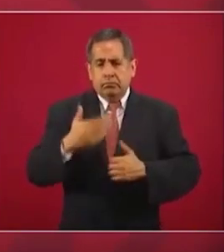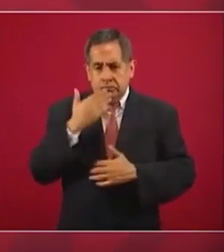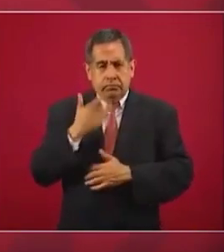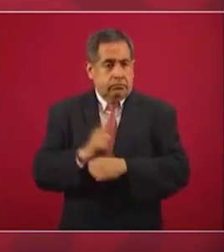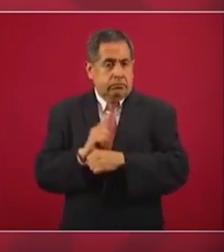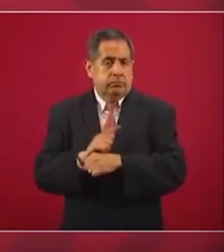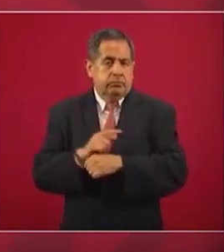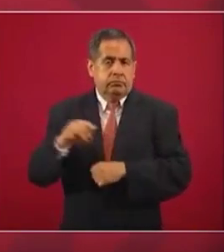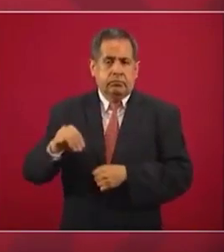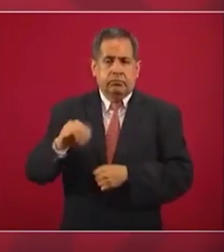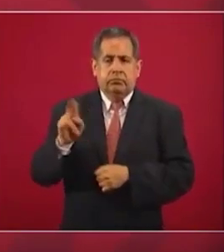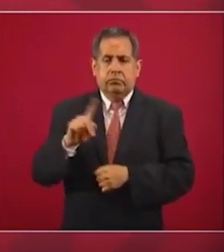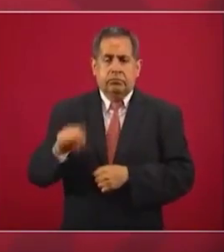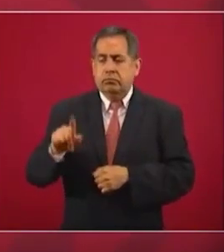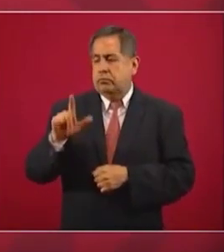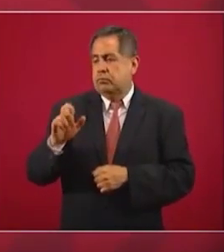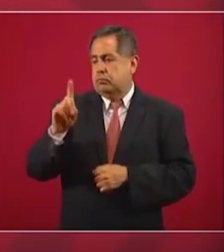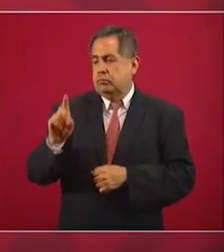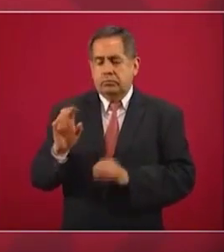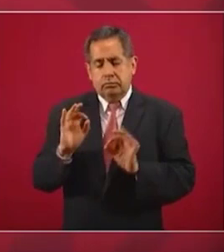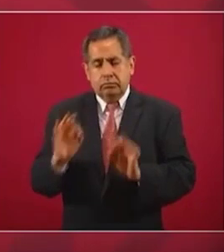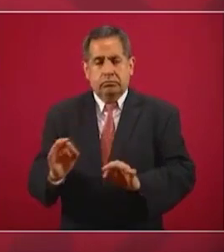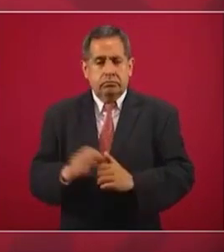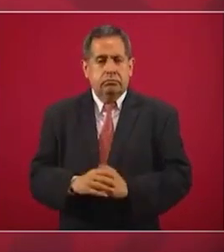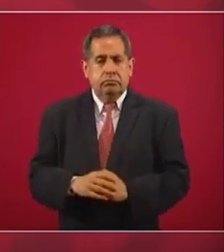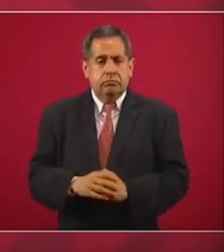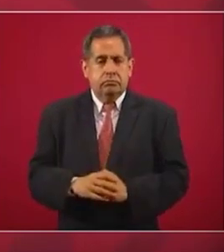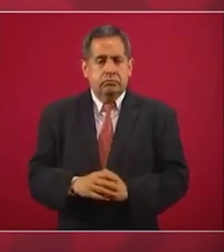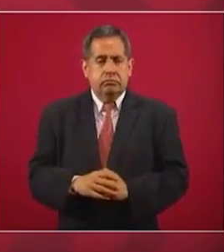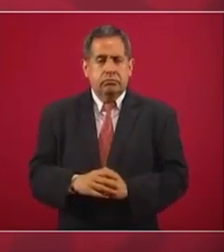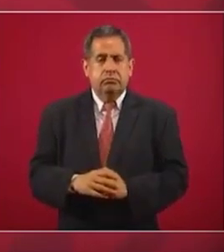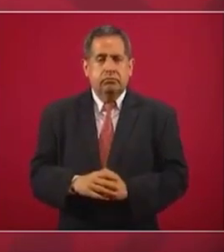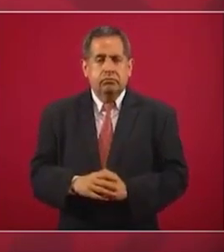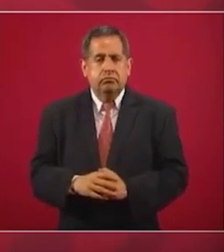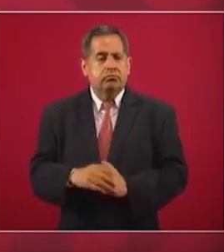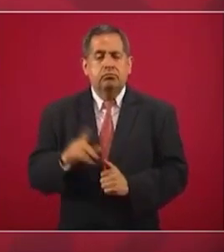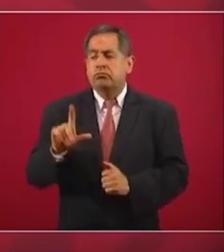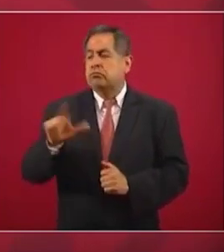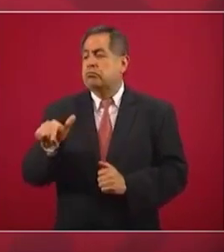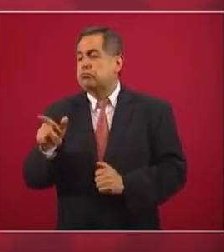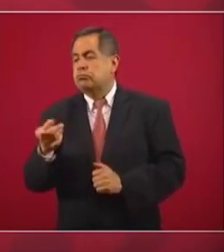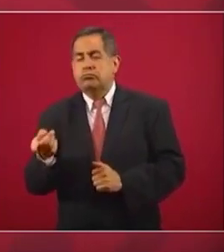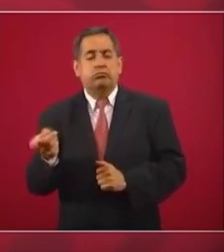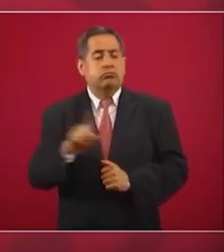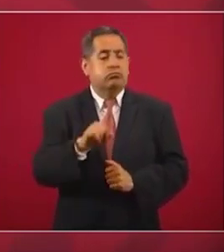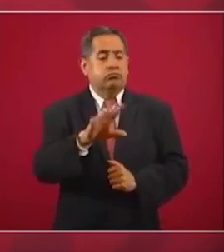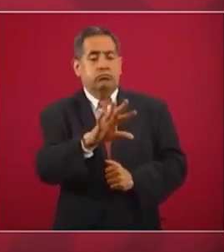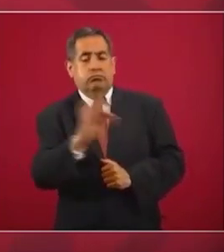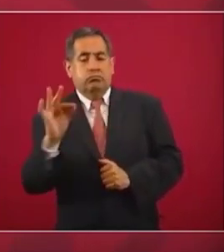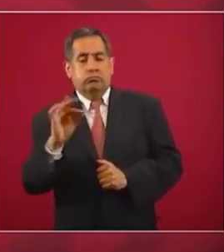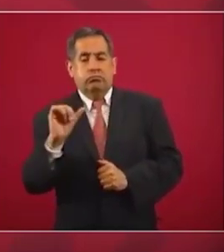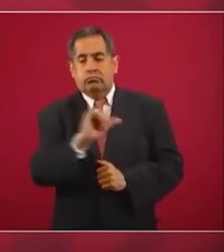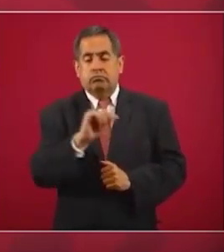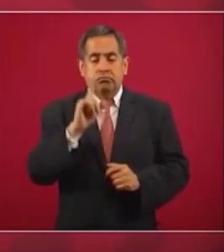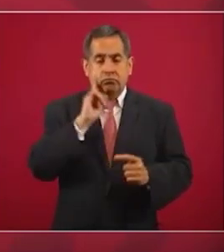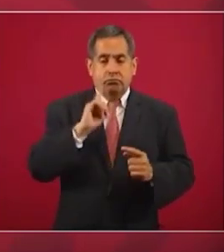licenciado Muñoz Ledo y se eligió a una